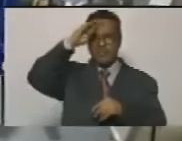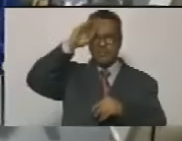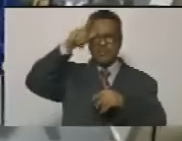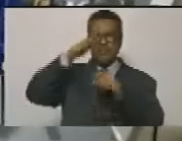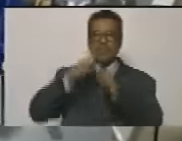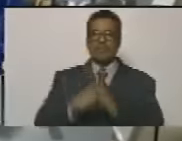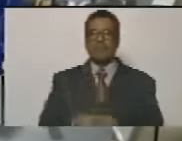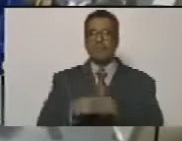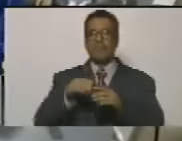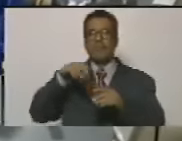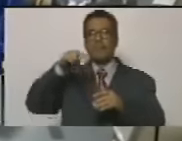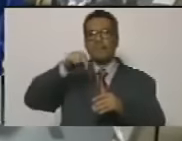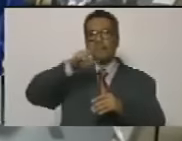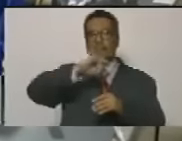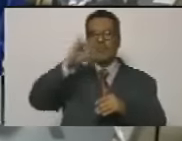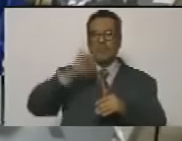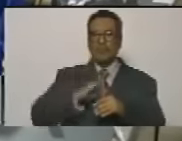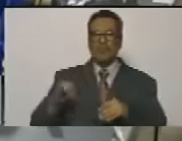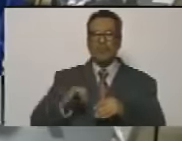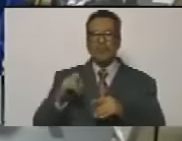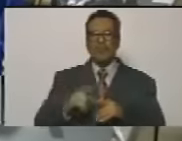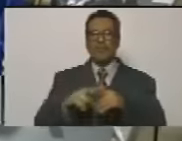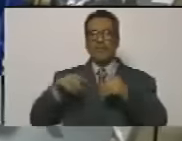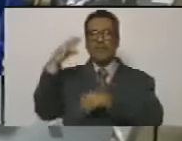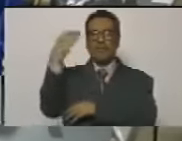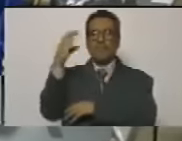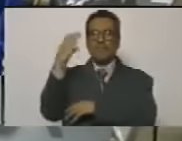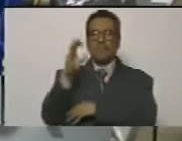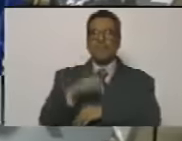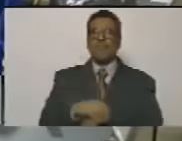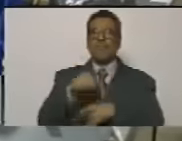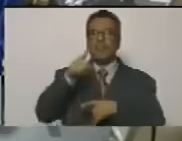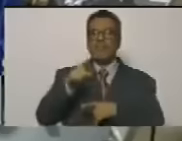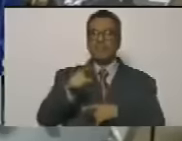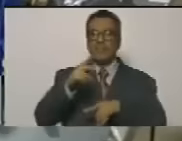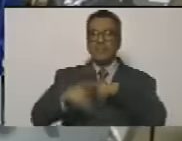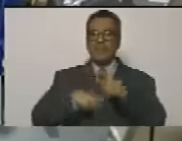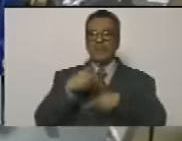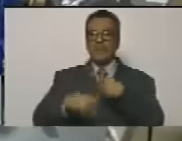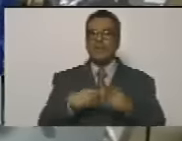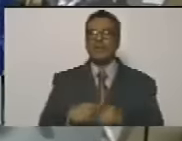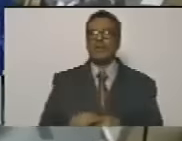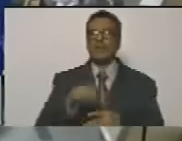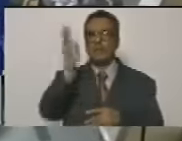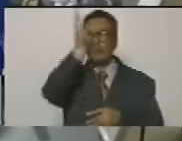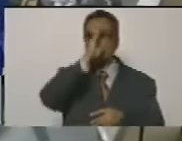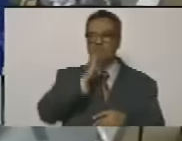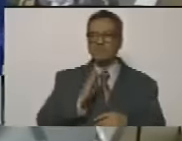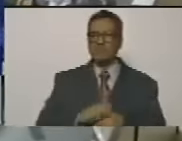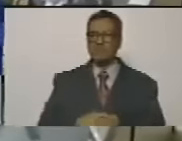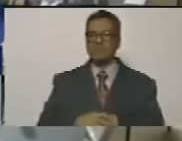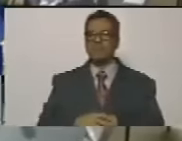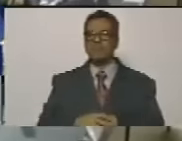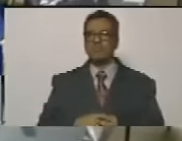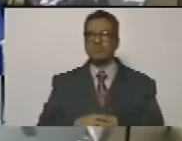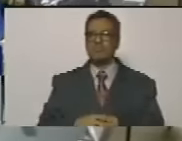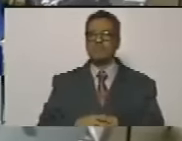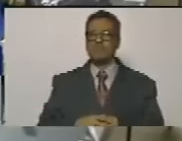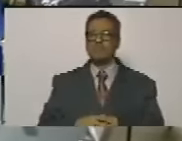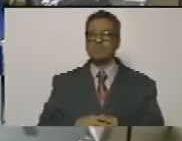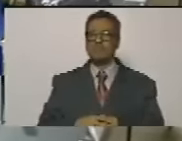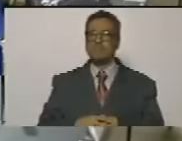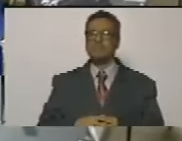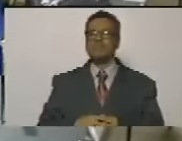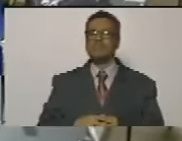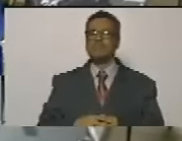república de Nicaragua en Colombia que hay un proceso allí en Brasil un minuto diputado por